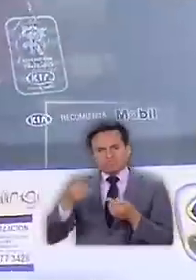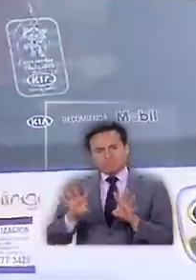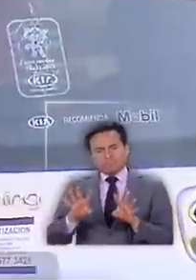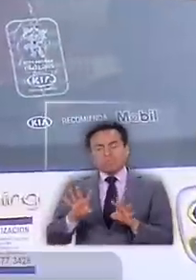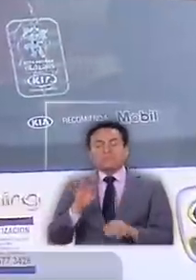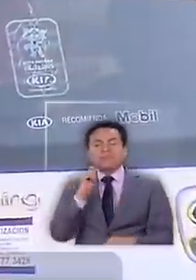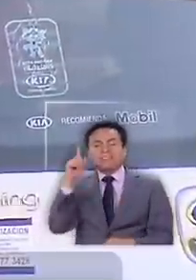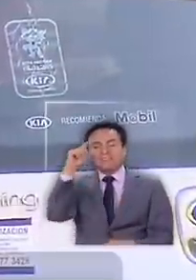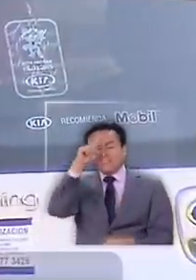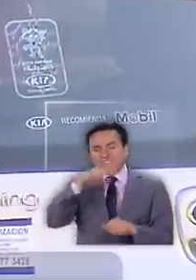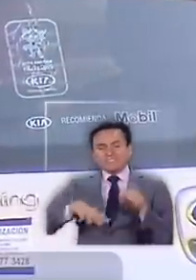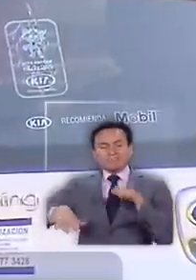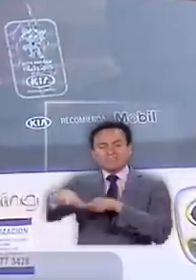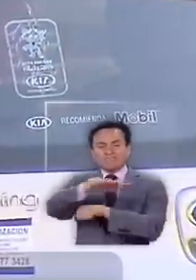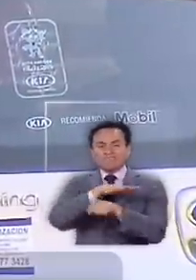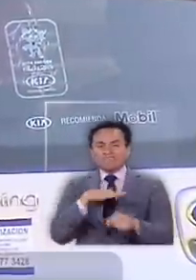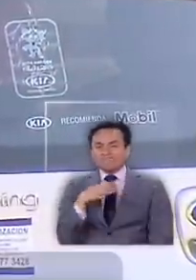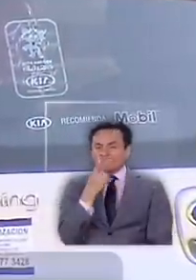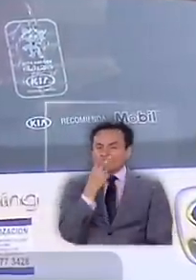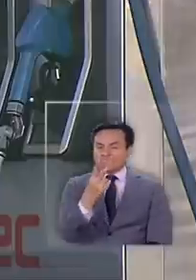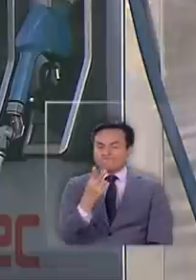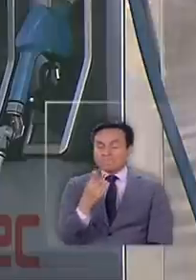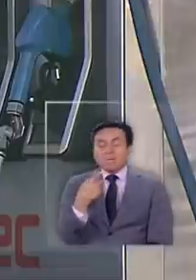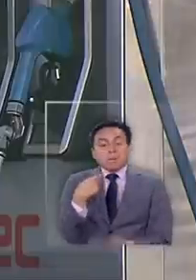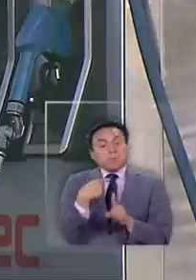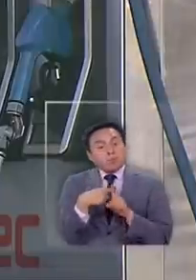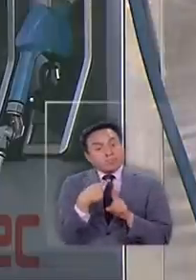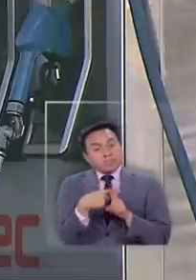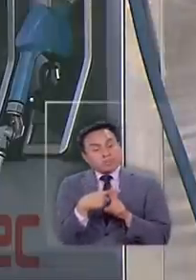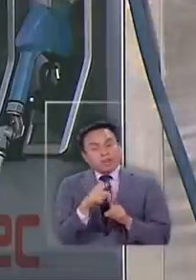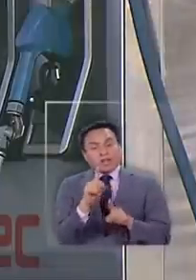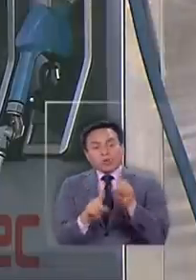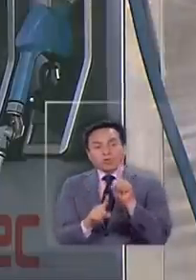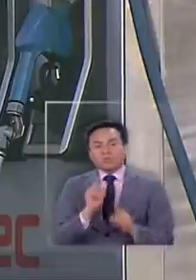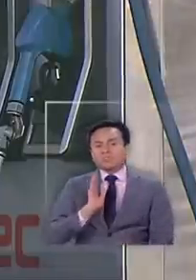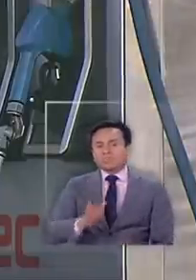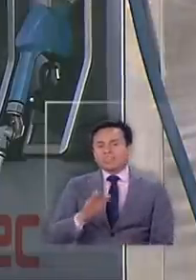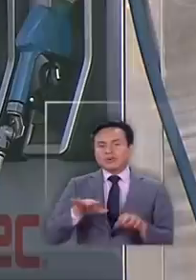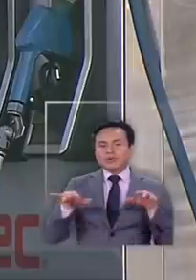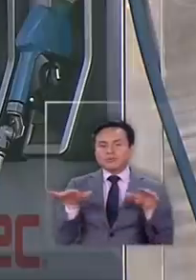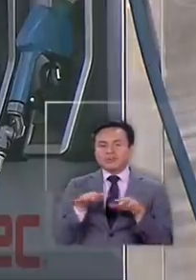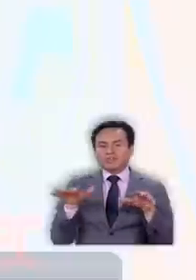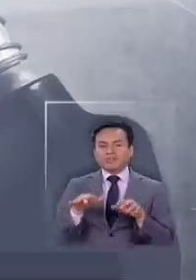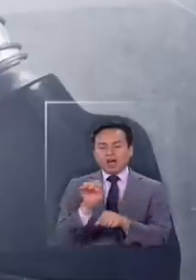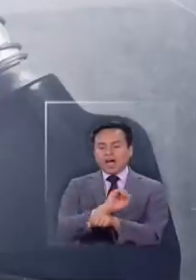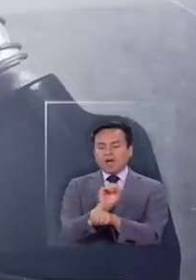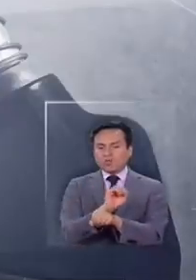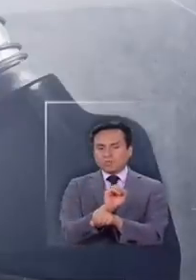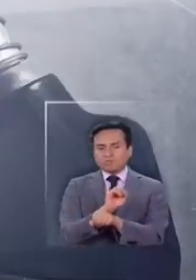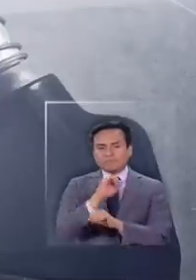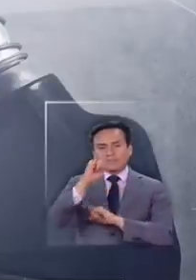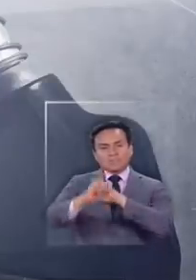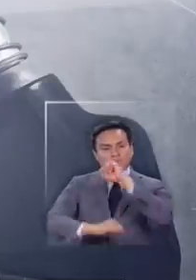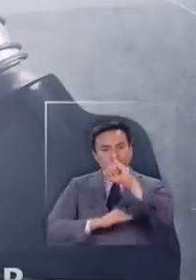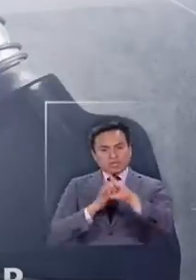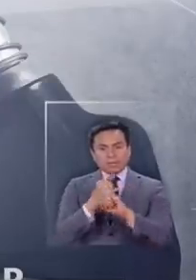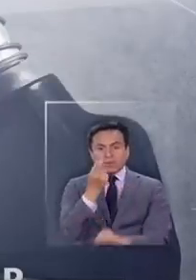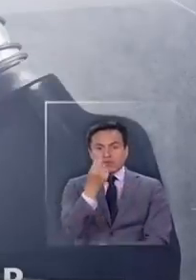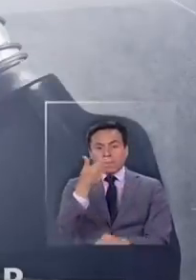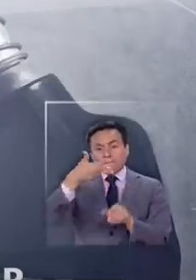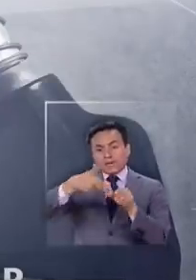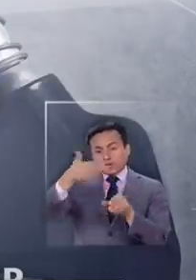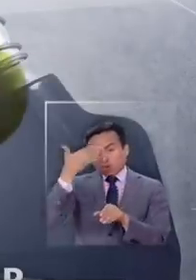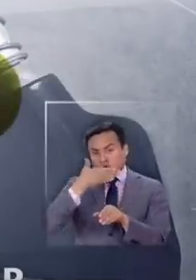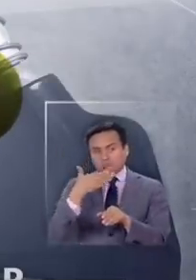Difícil escenario que tiene una cara un poco más positiva para quienes siguen utilizando el auto. A nivel internacional el precio del